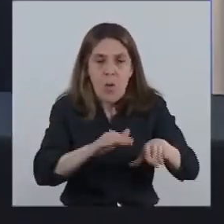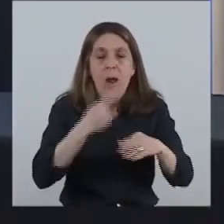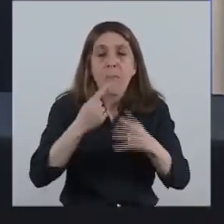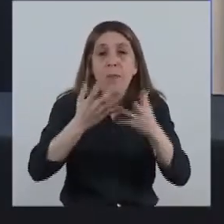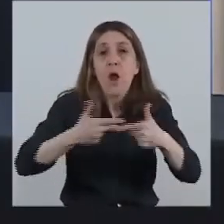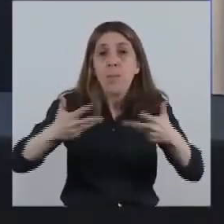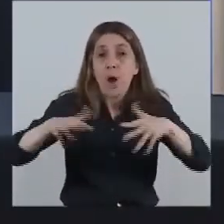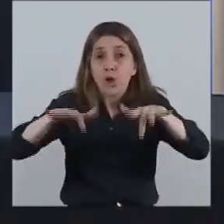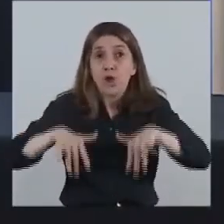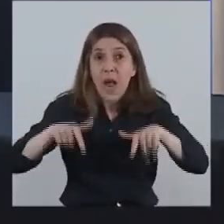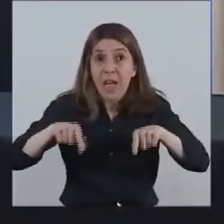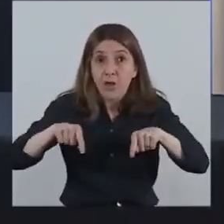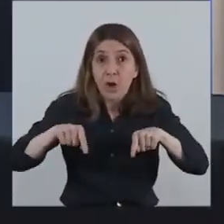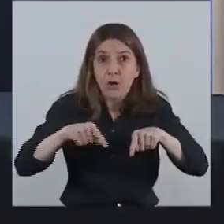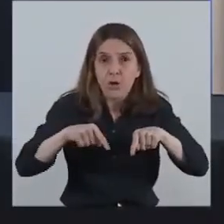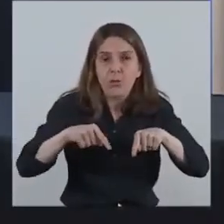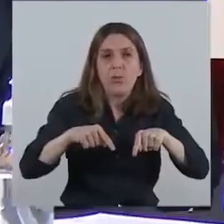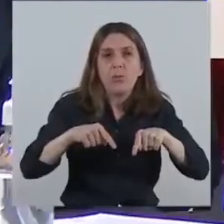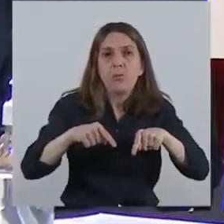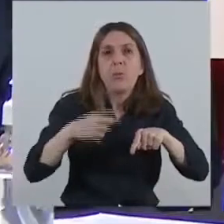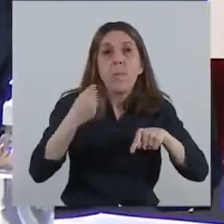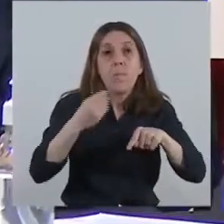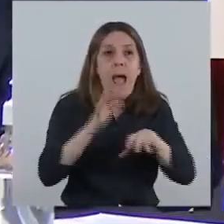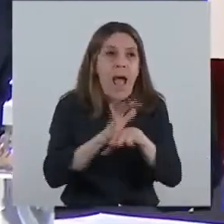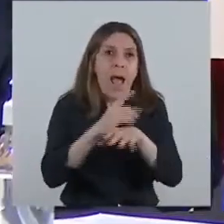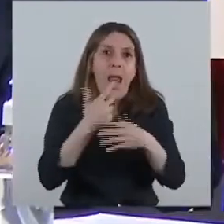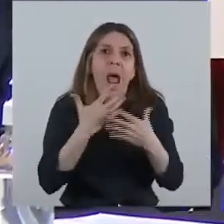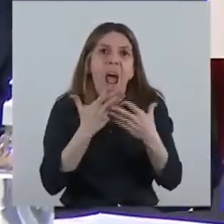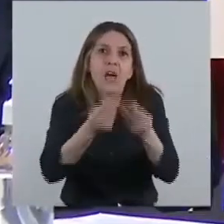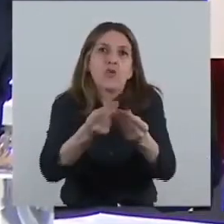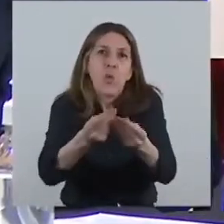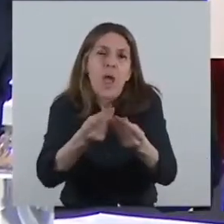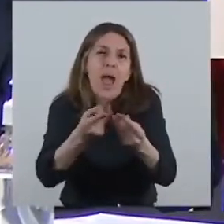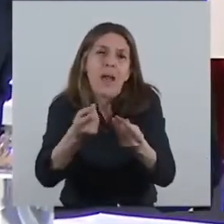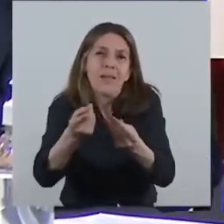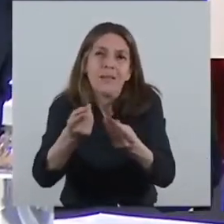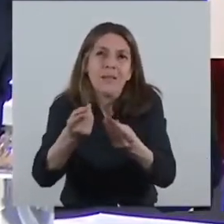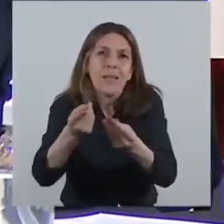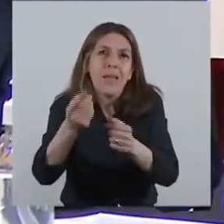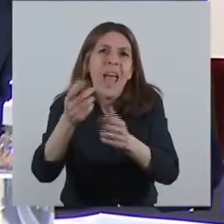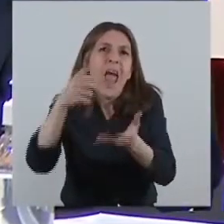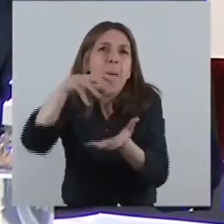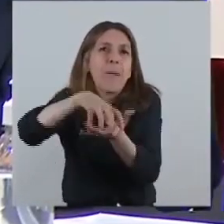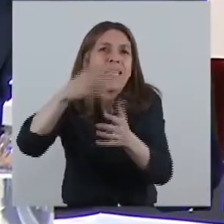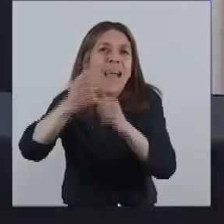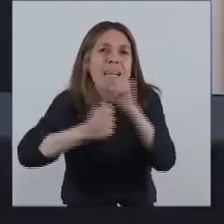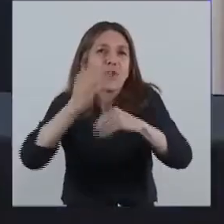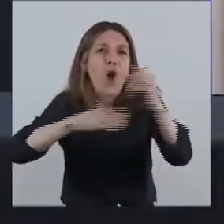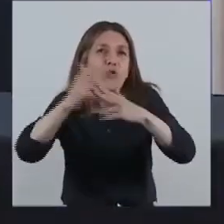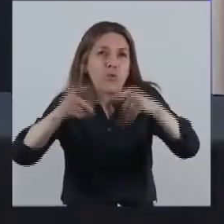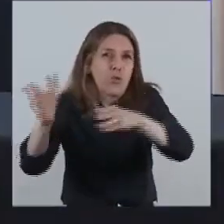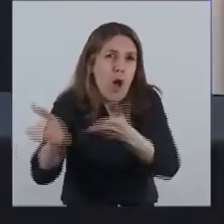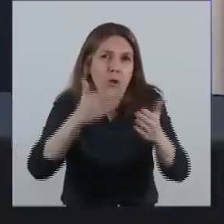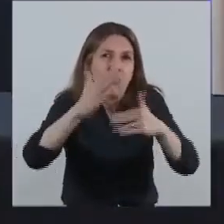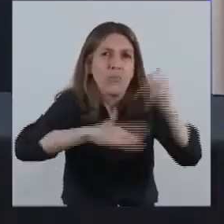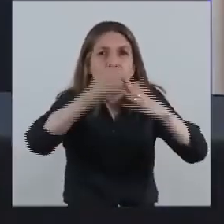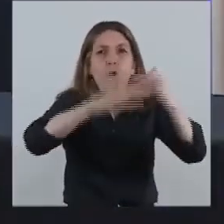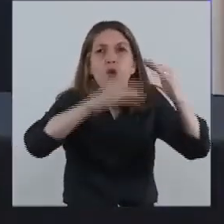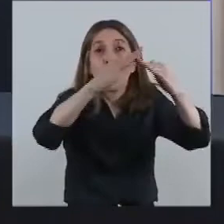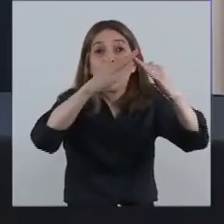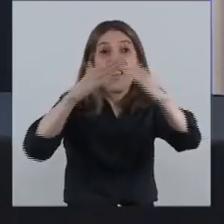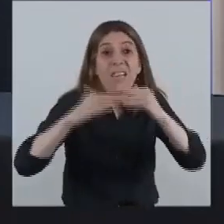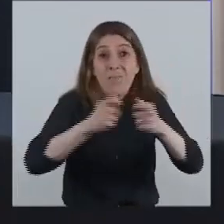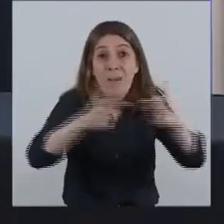proyectos para estimular la inversión en nueva vivienda, se dispone de